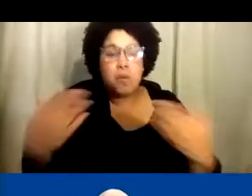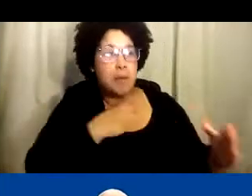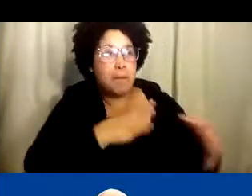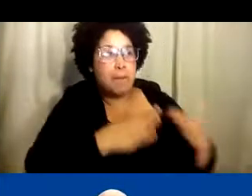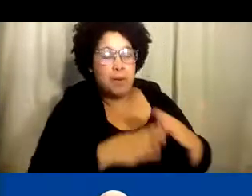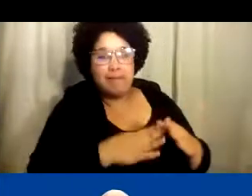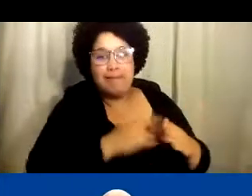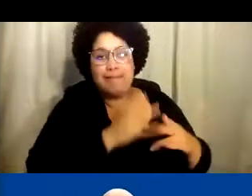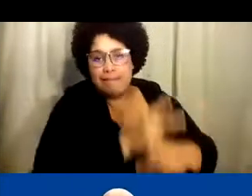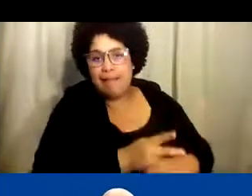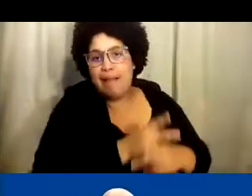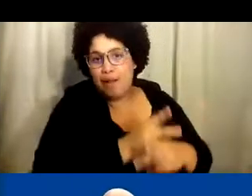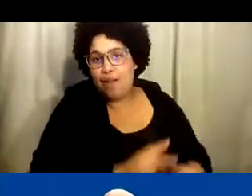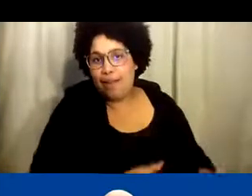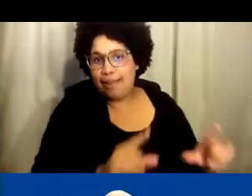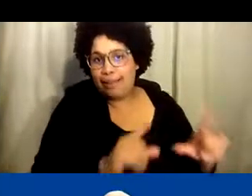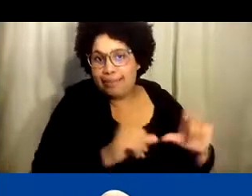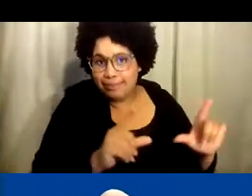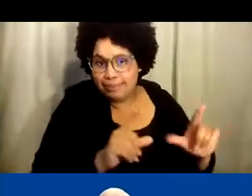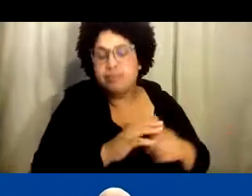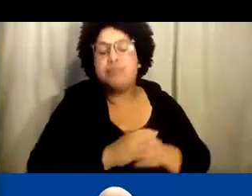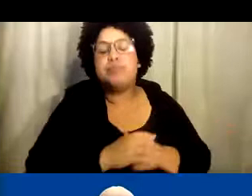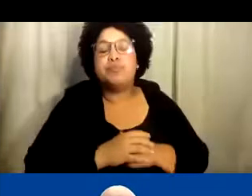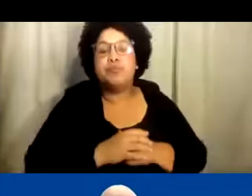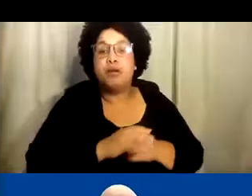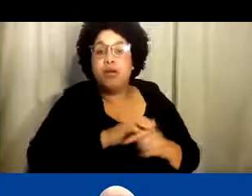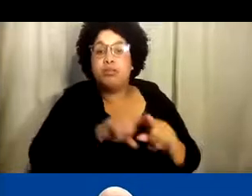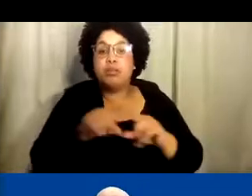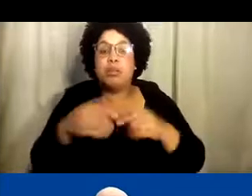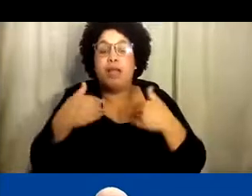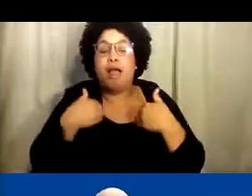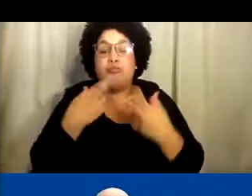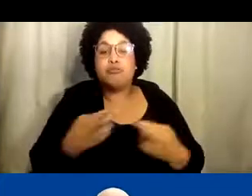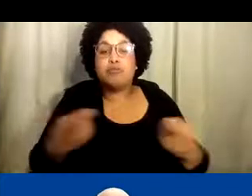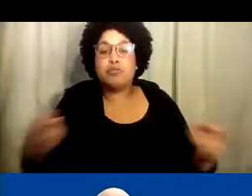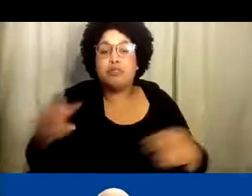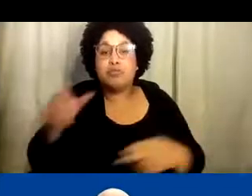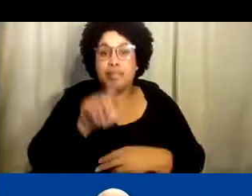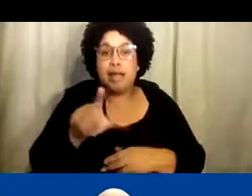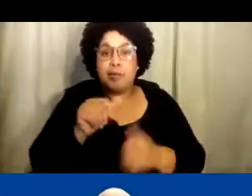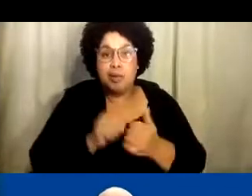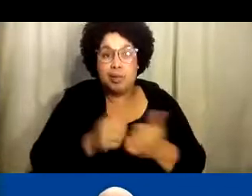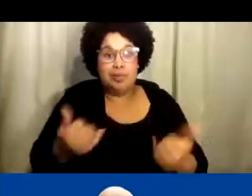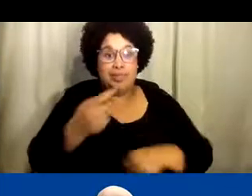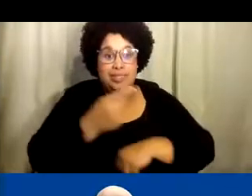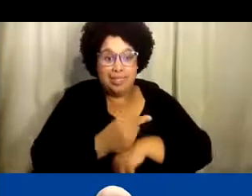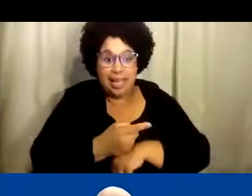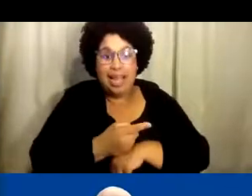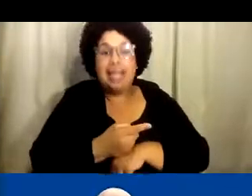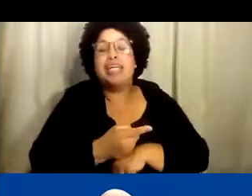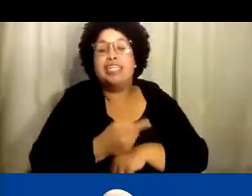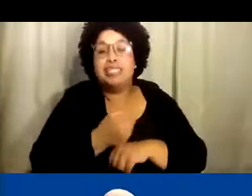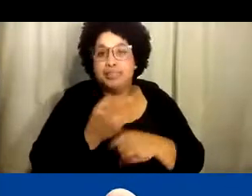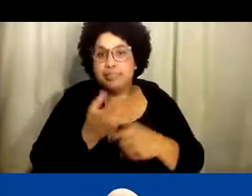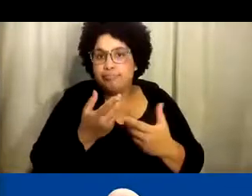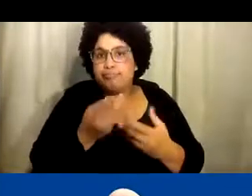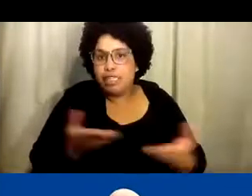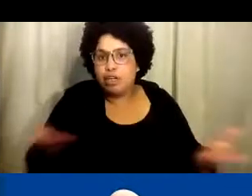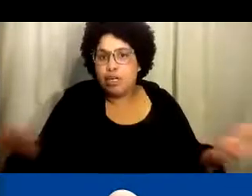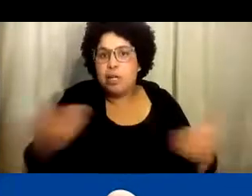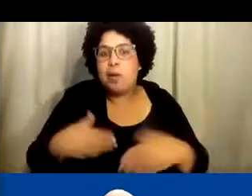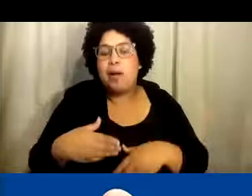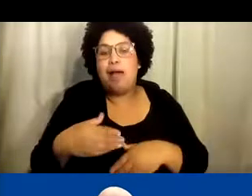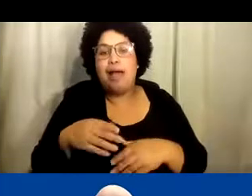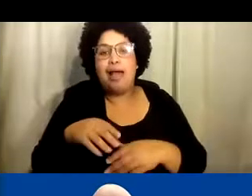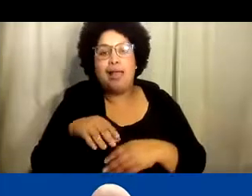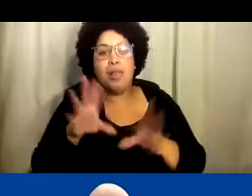educar a la gente en cuanto se pueda, de parte de la DDS o la Comisión de Licenciatura. Claro, puede acceder también